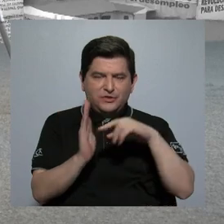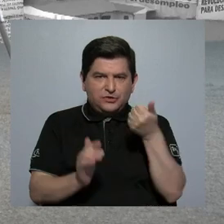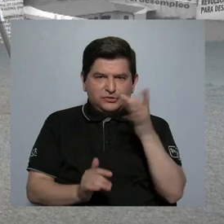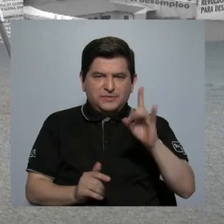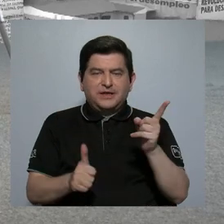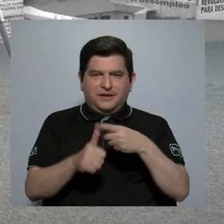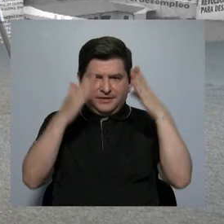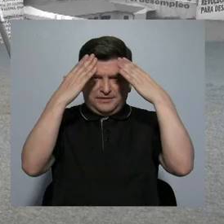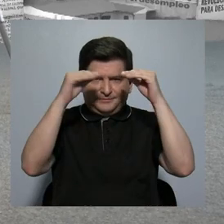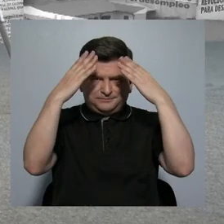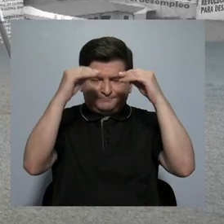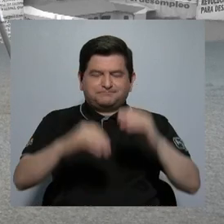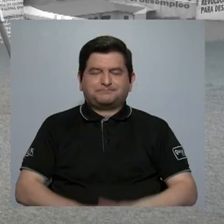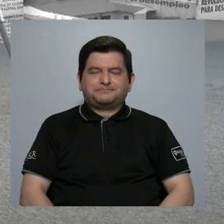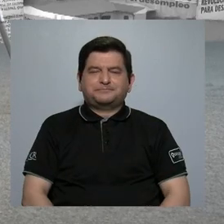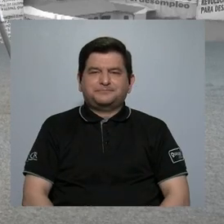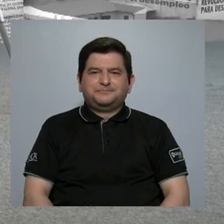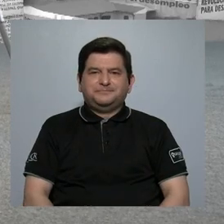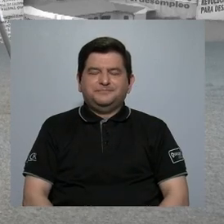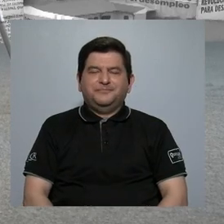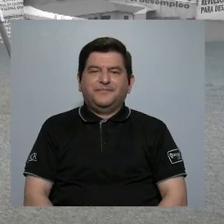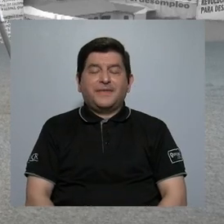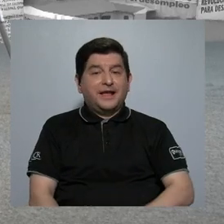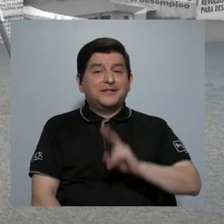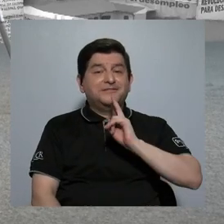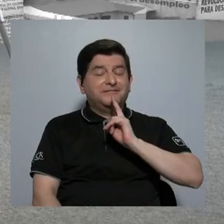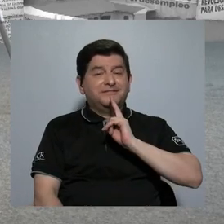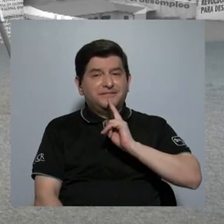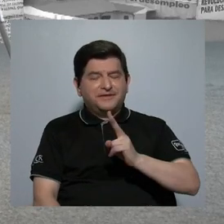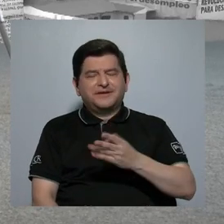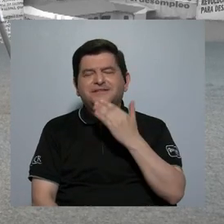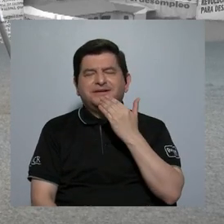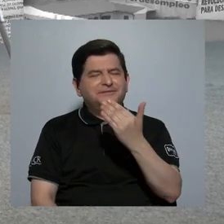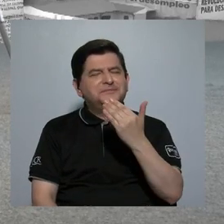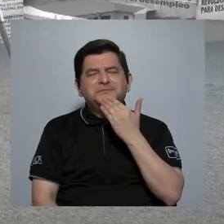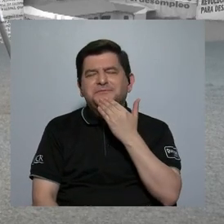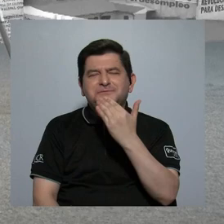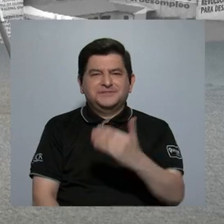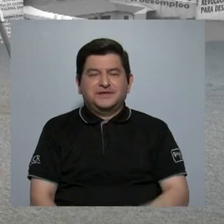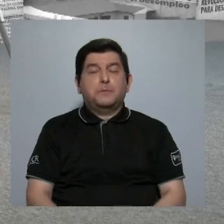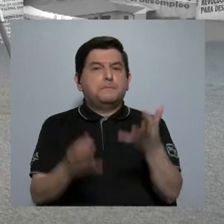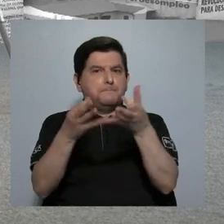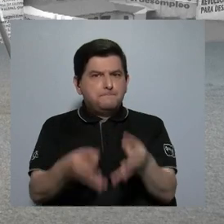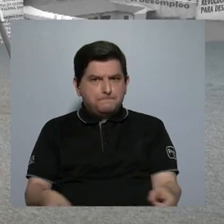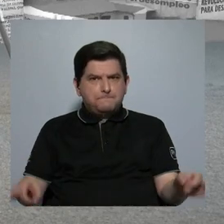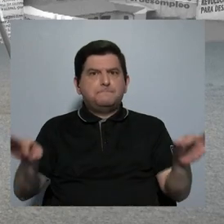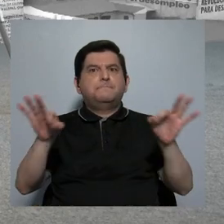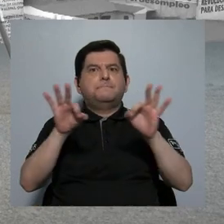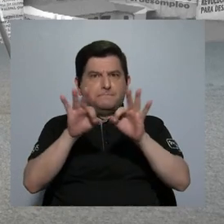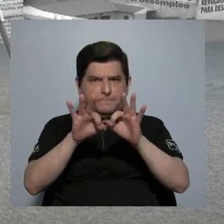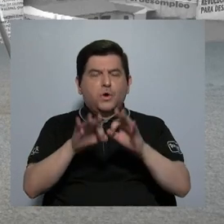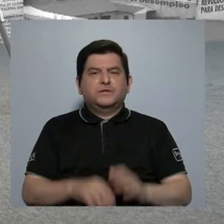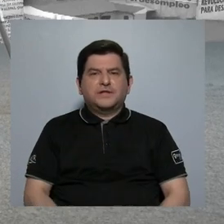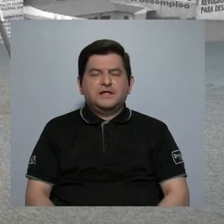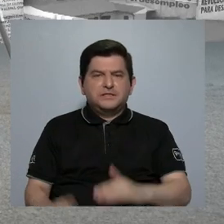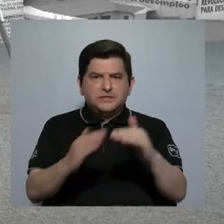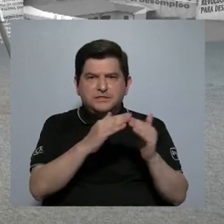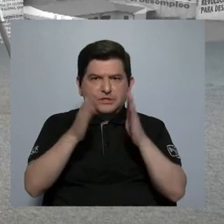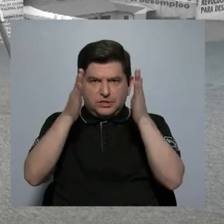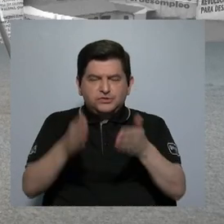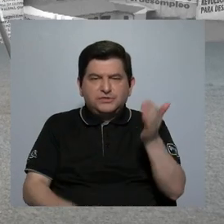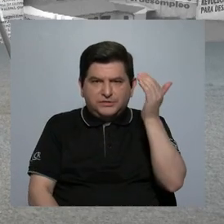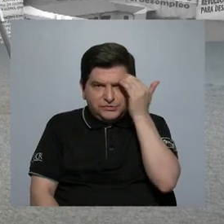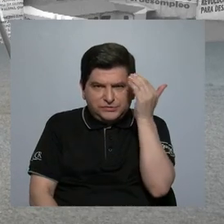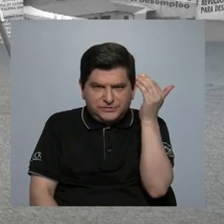2018, que fue el primer informe. Bueno, Johanna, realmente muchas gracias. Es importante que los